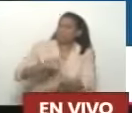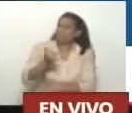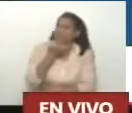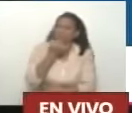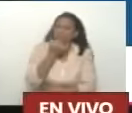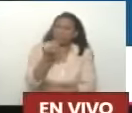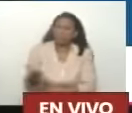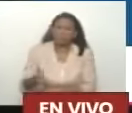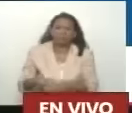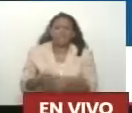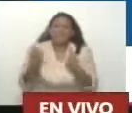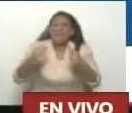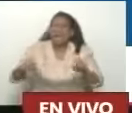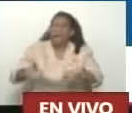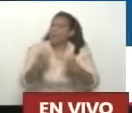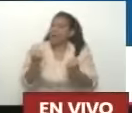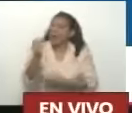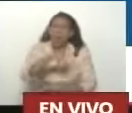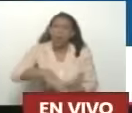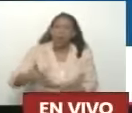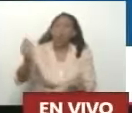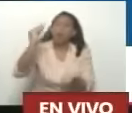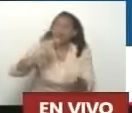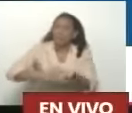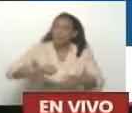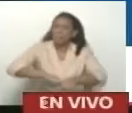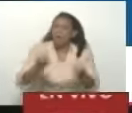Traten de hacerle daño a Venezuela otra vez